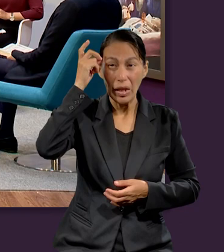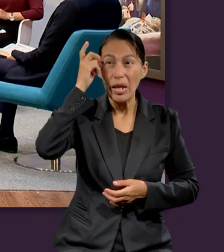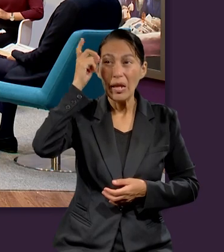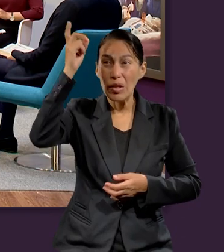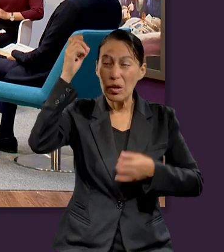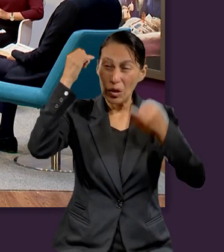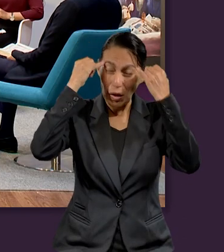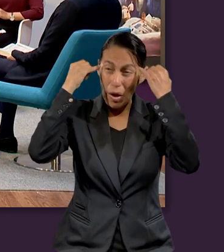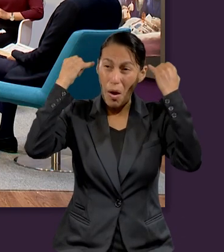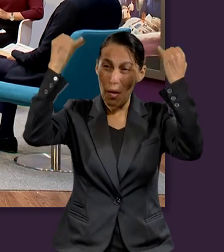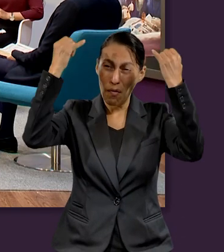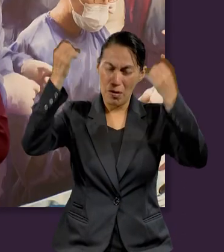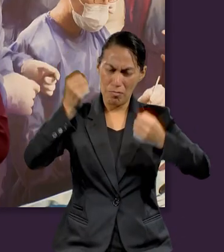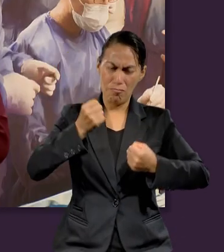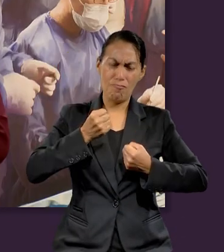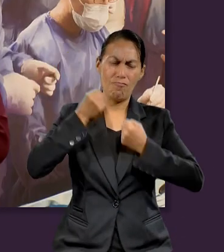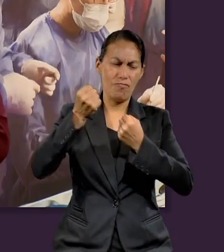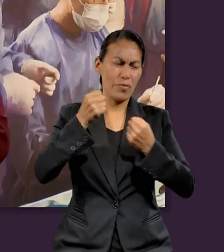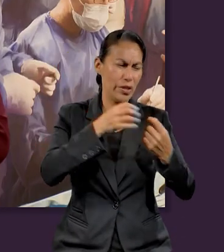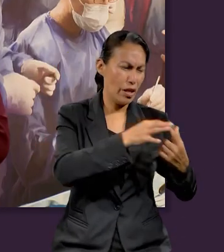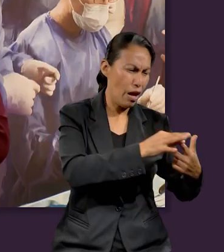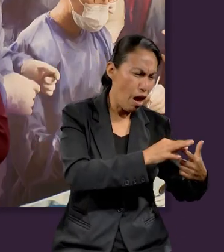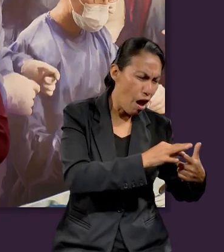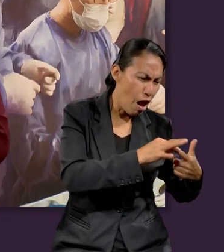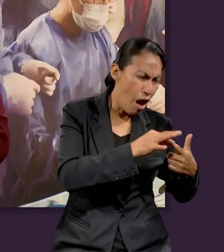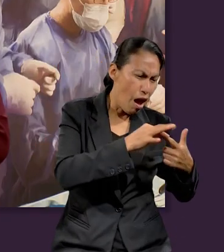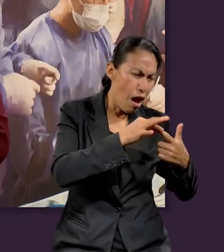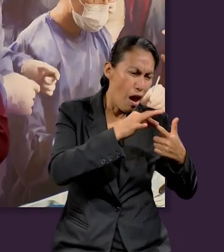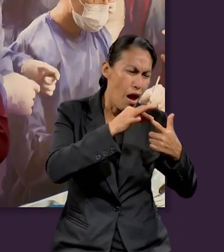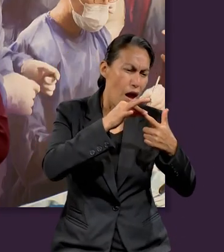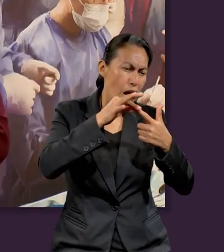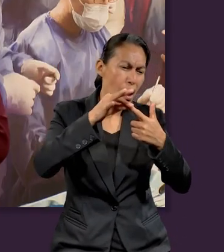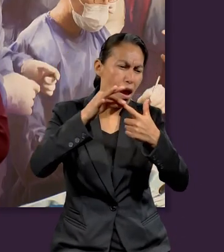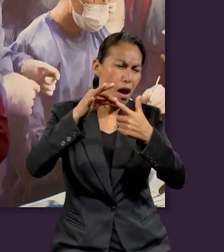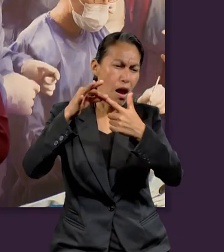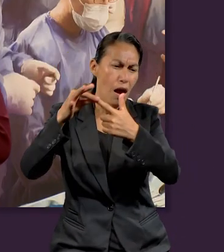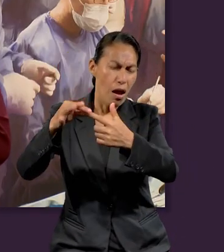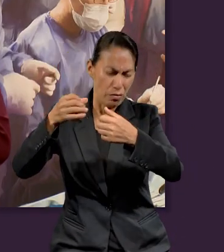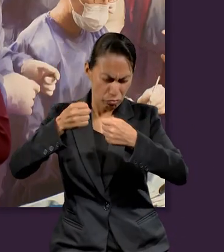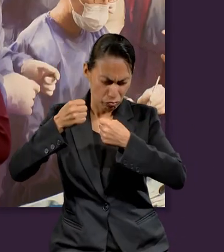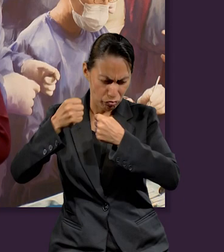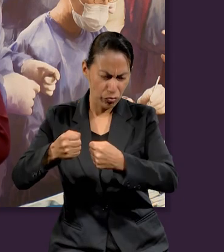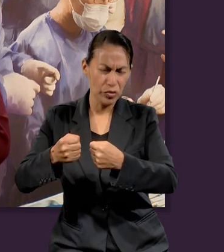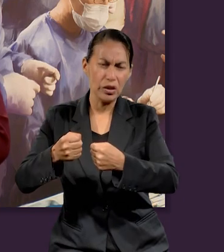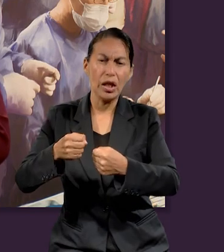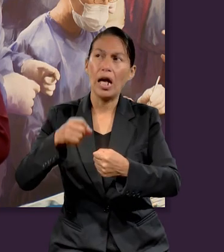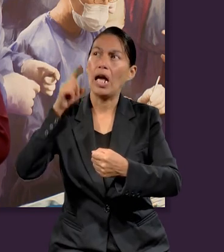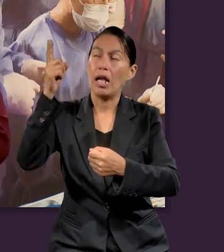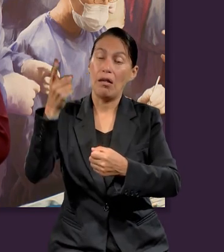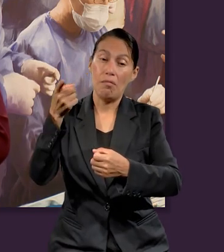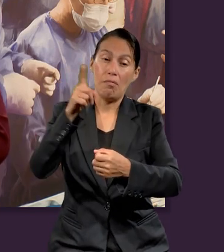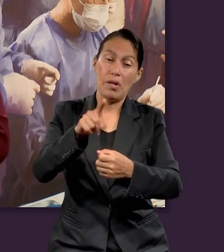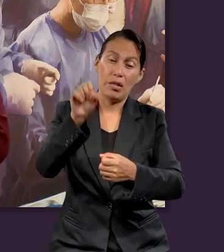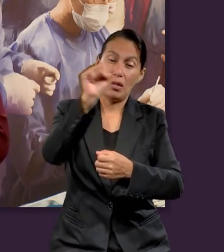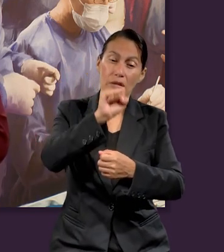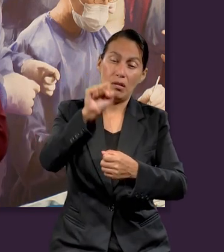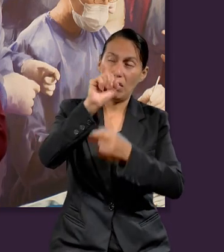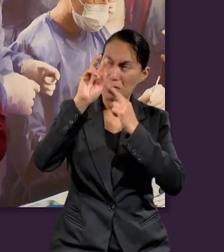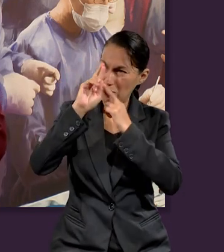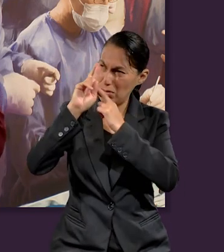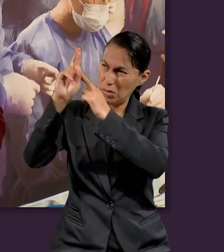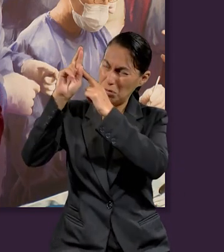brazo extendido, por lo cual Jehová tu Dios te ha mandado que guardes el sábado. ¿Y cómo es que